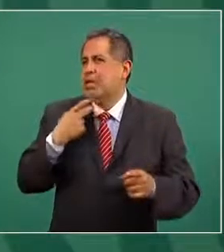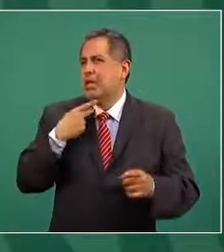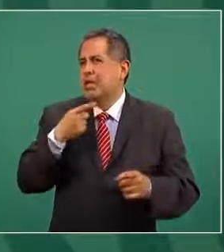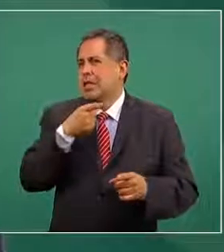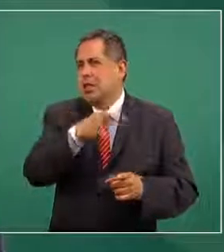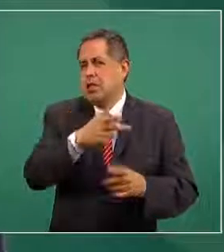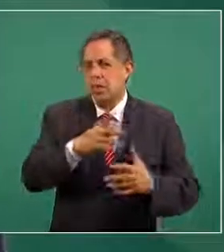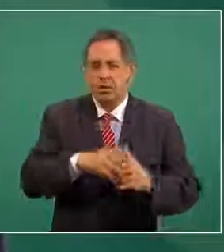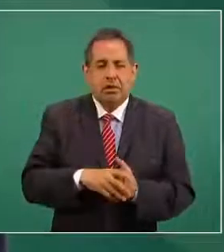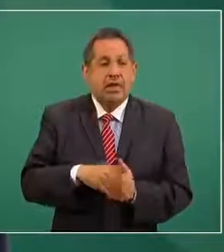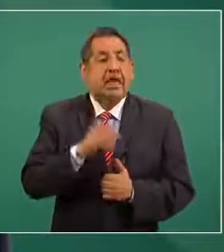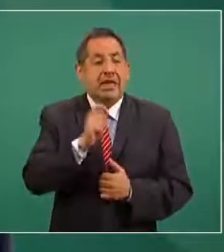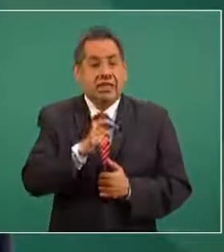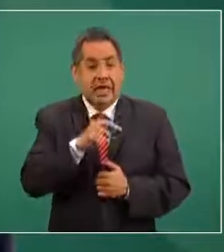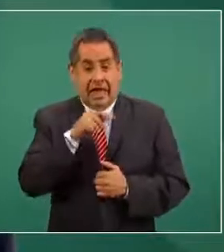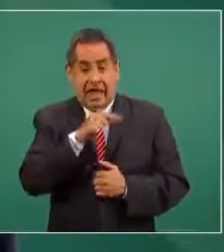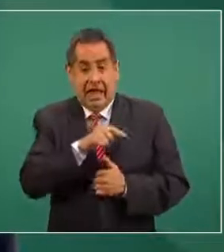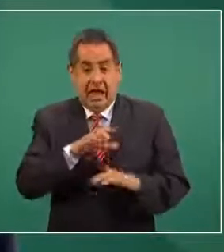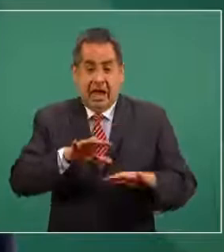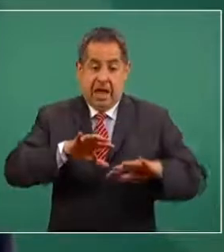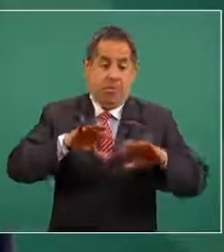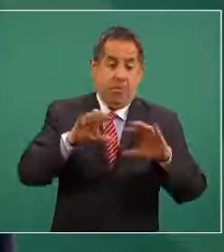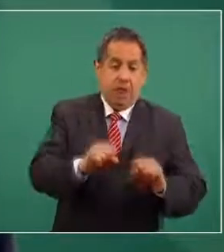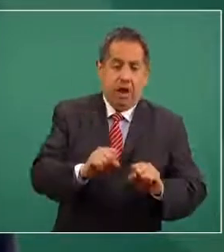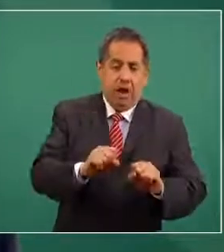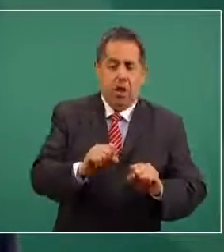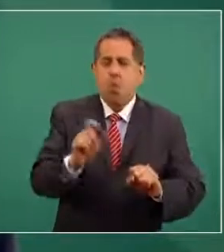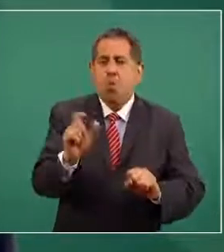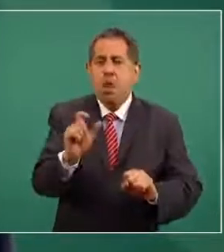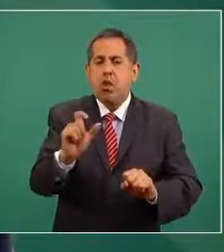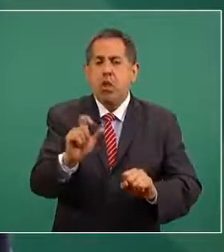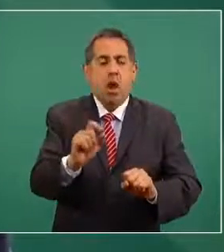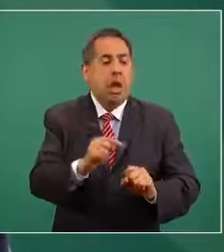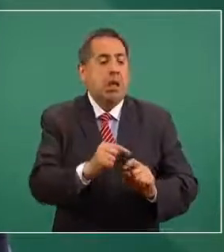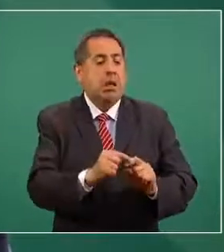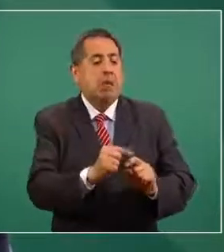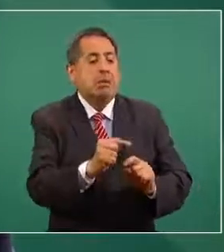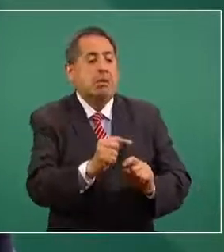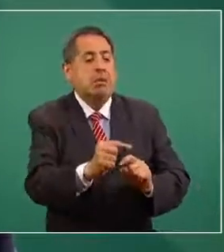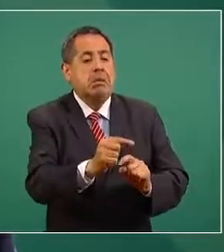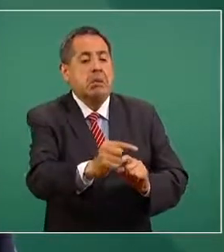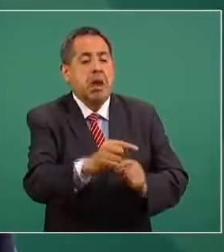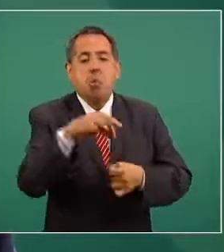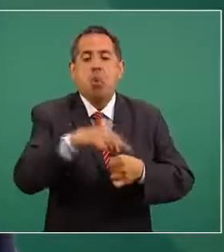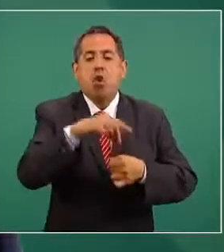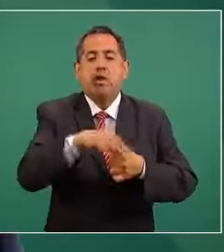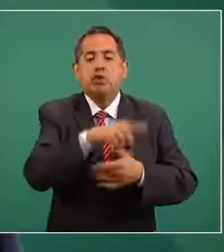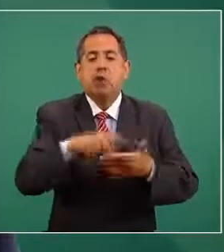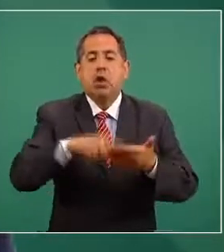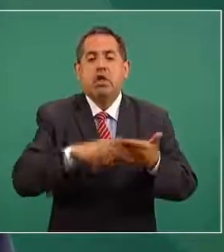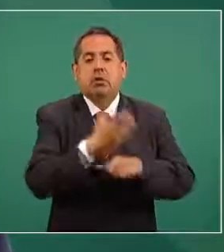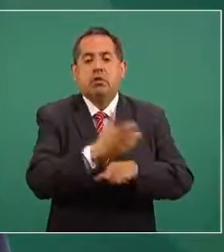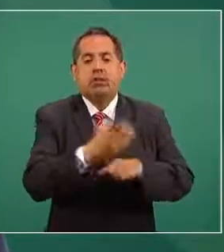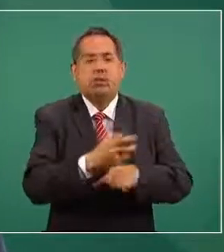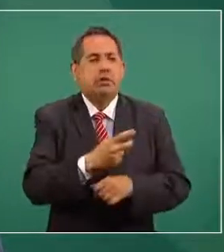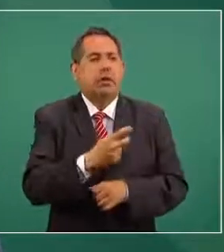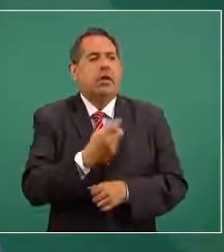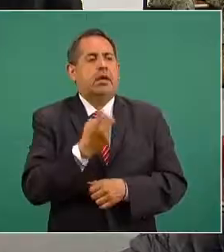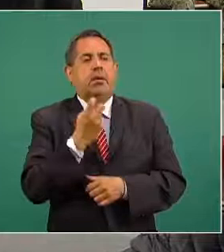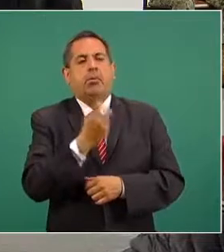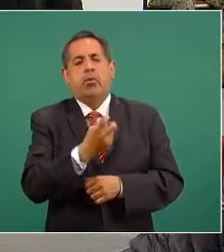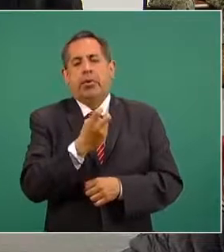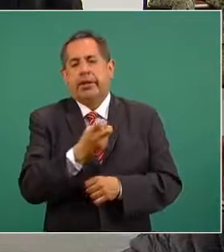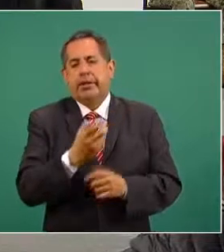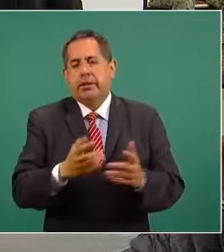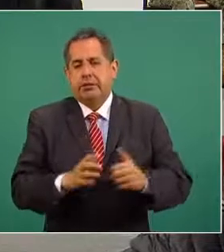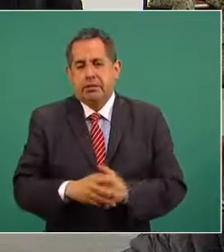esto se da en vísperas de las elecciones en Estados Unidos. y hay que ver también algo que